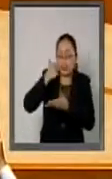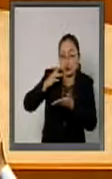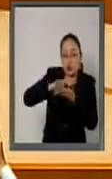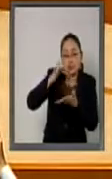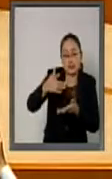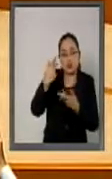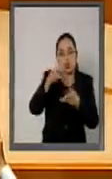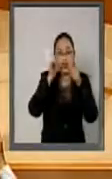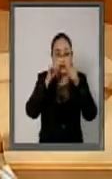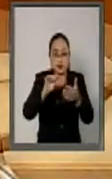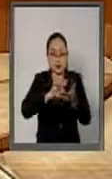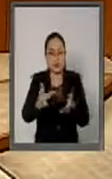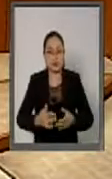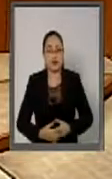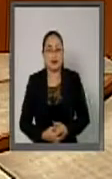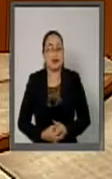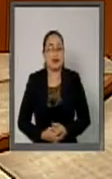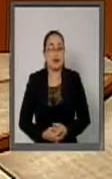atención.